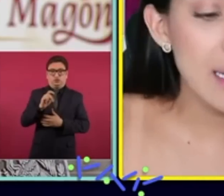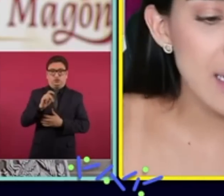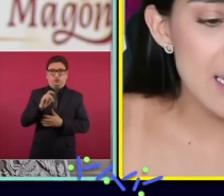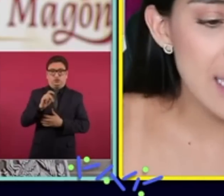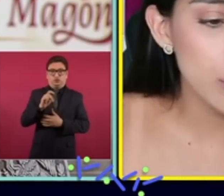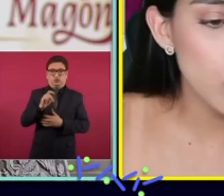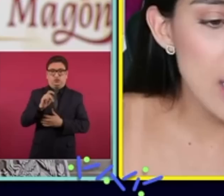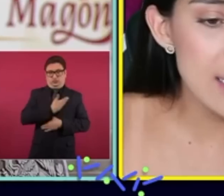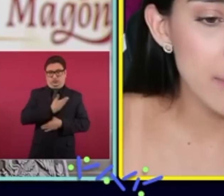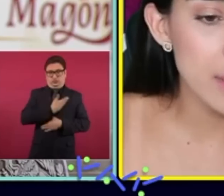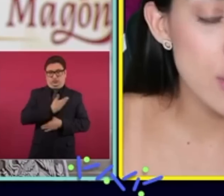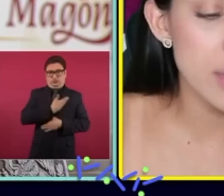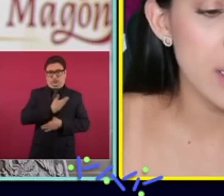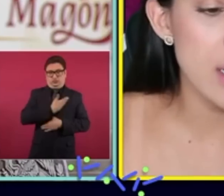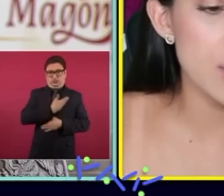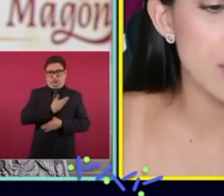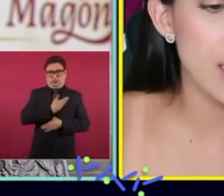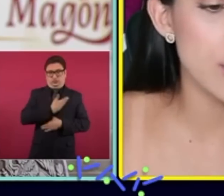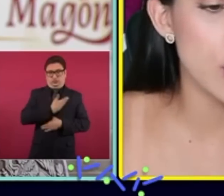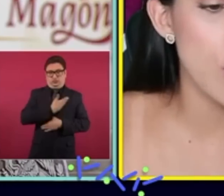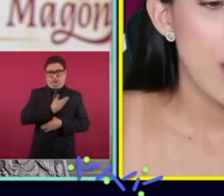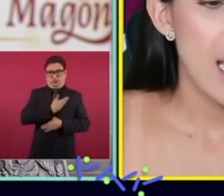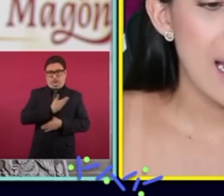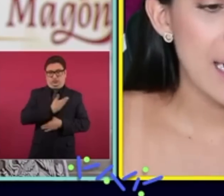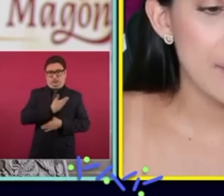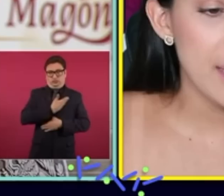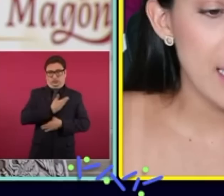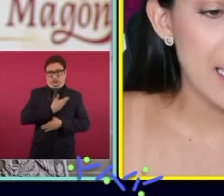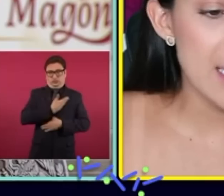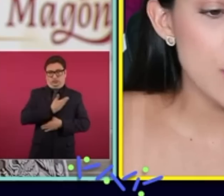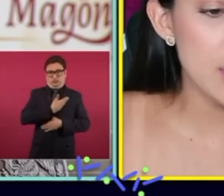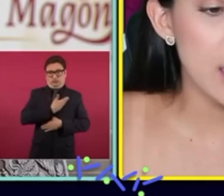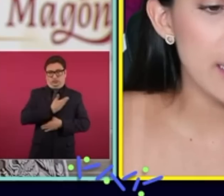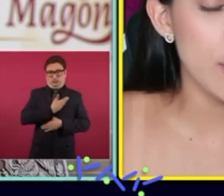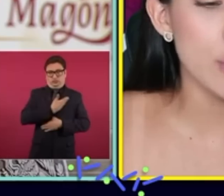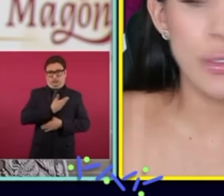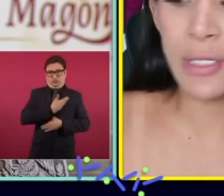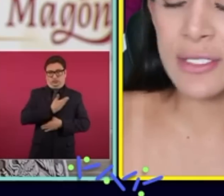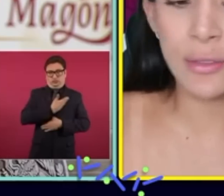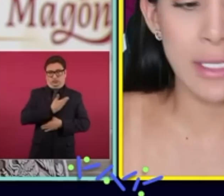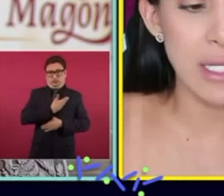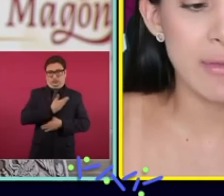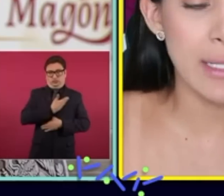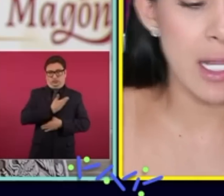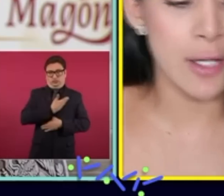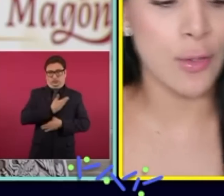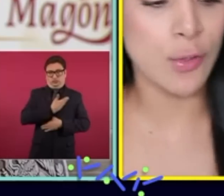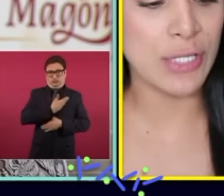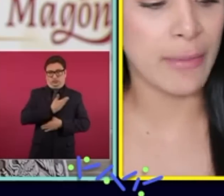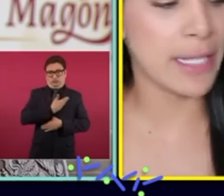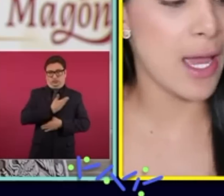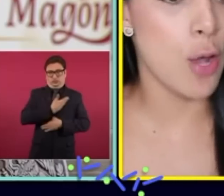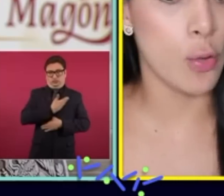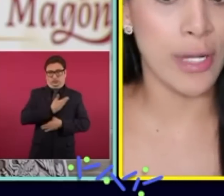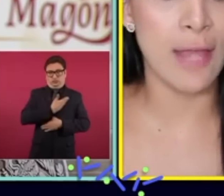hablan de las capturas, también de los ingresos, que es bueno la gráfica que les mostré y que bueno todo esto mi querida familia no